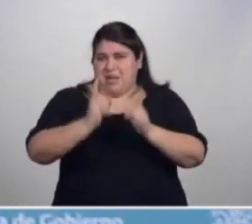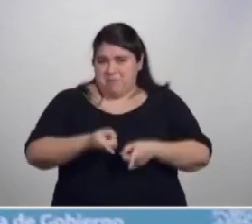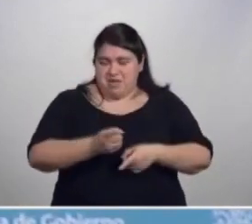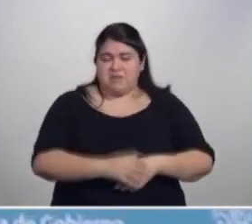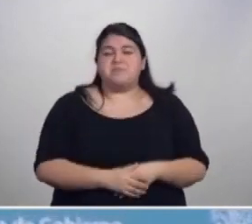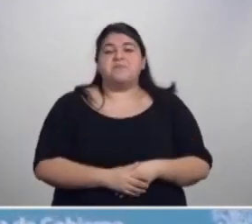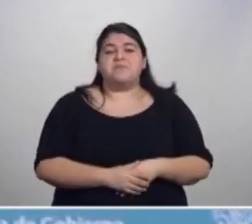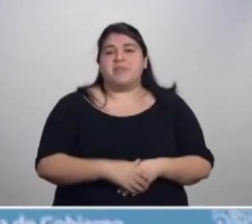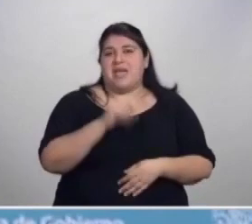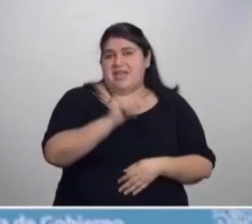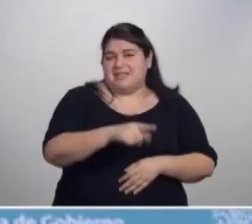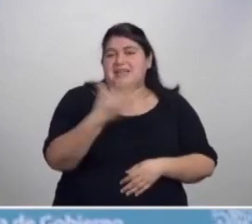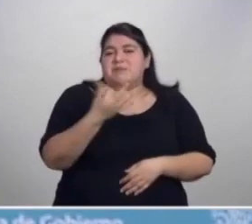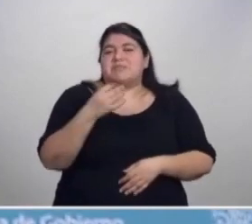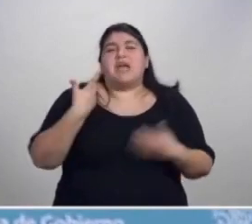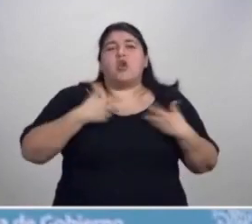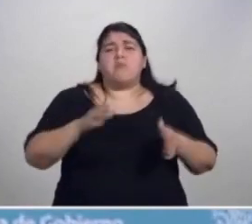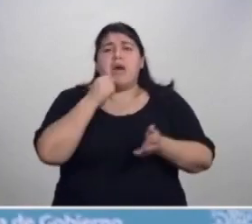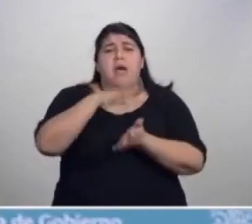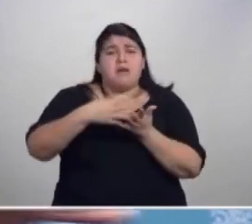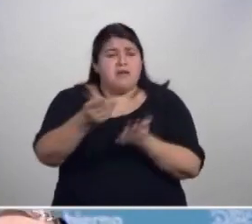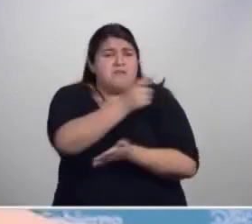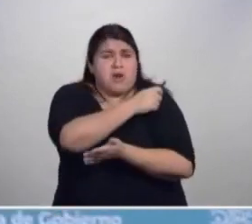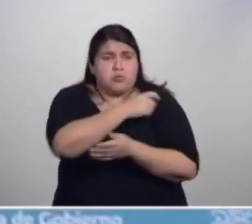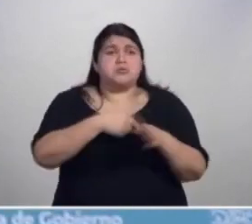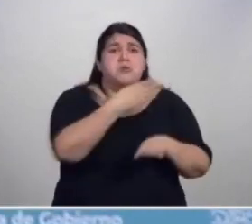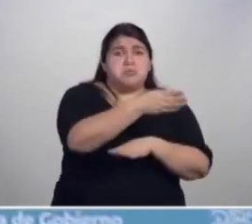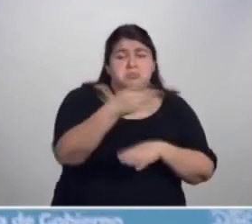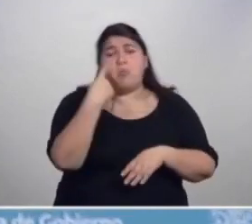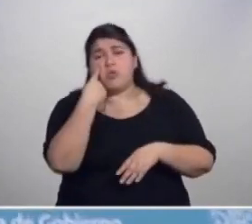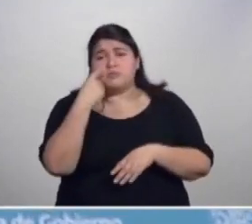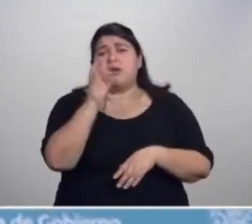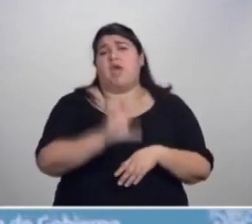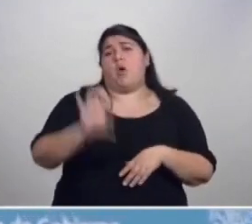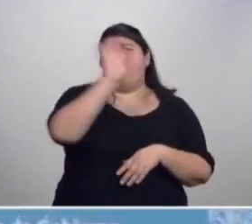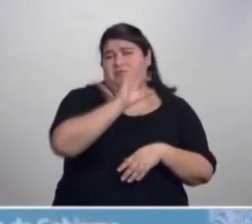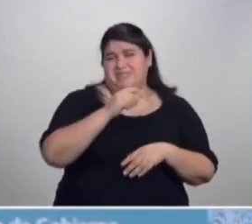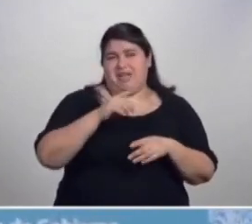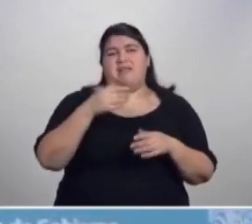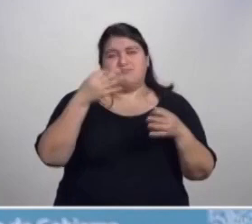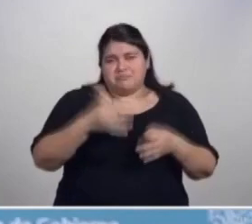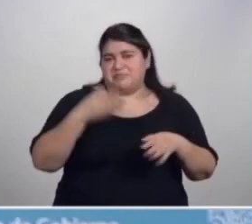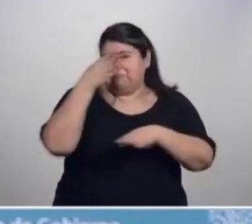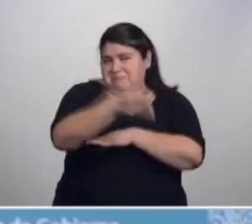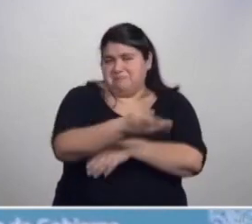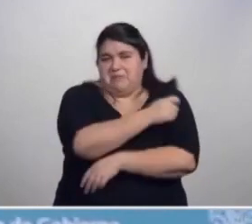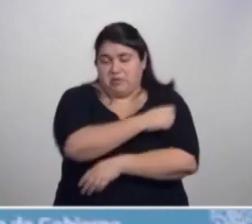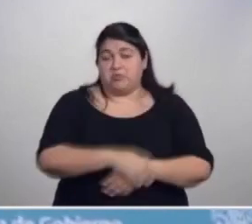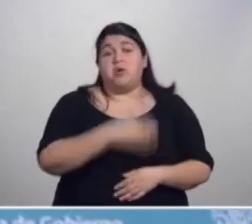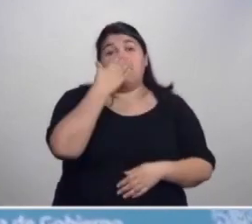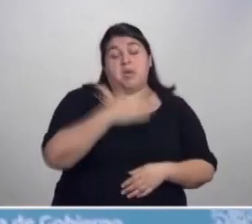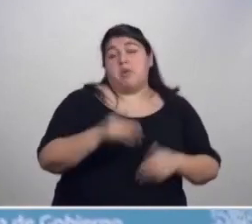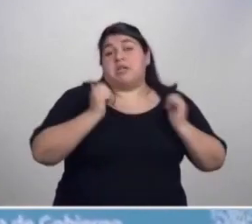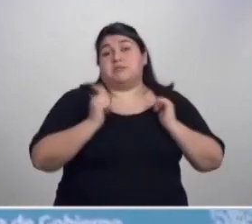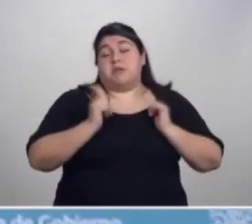del esquema de vacunación normal de la Provincia de Buenos Aires, municipales y provinciales. Es decir que luego va a llegar el turno en